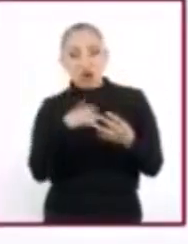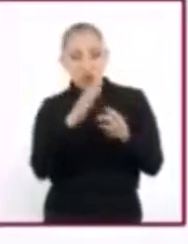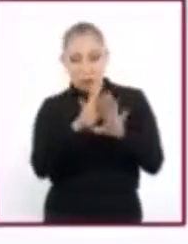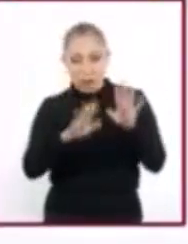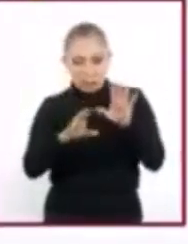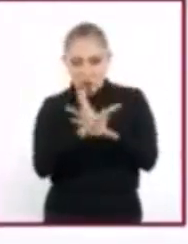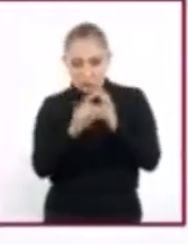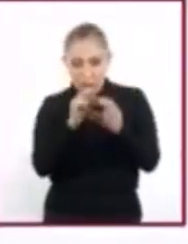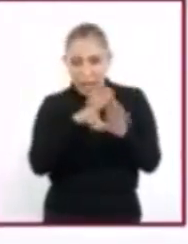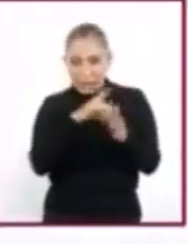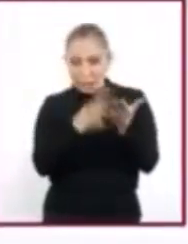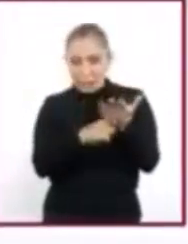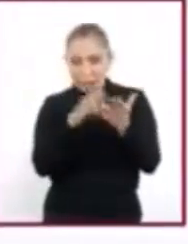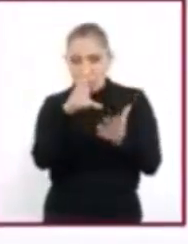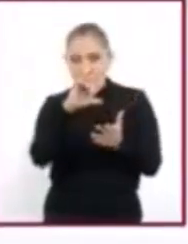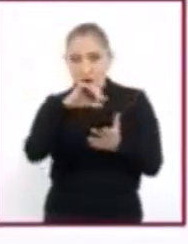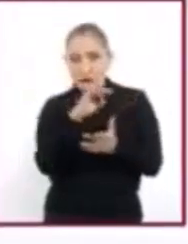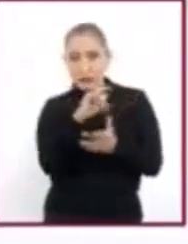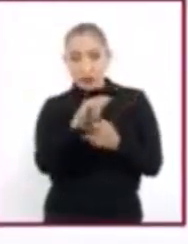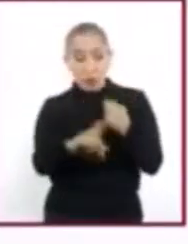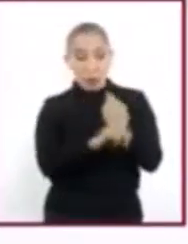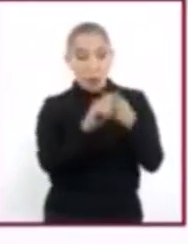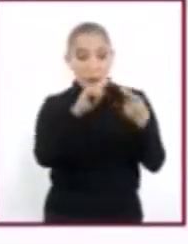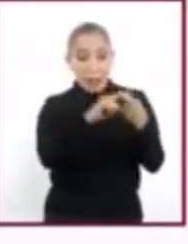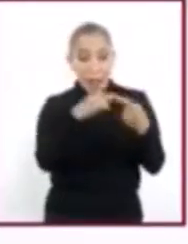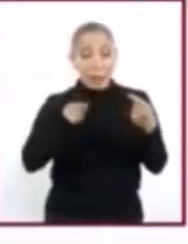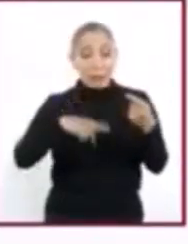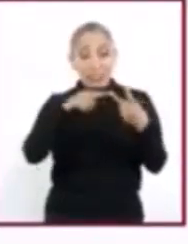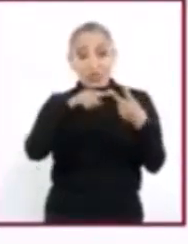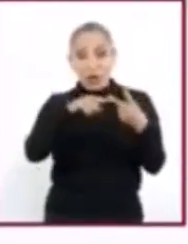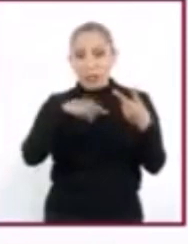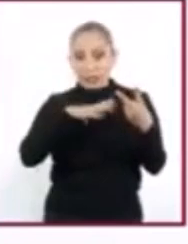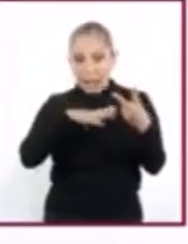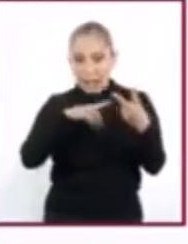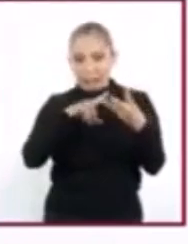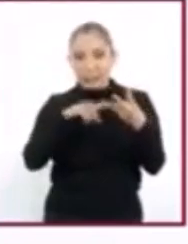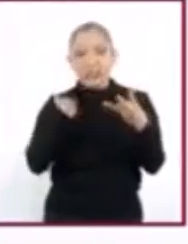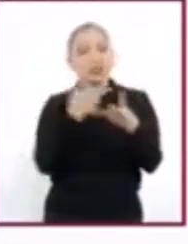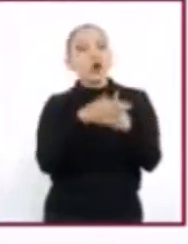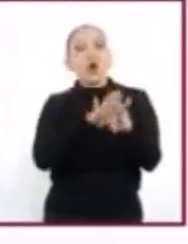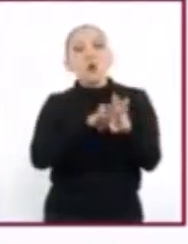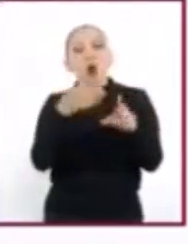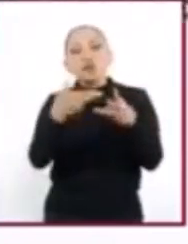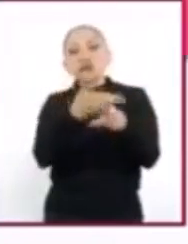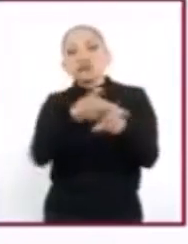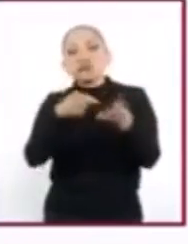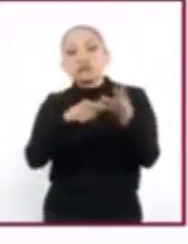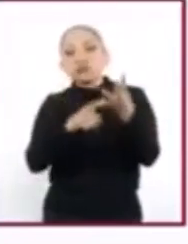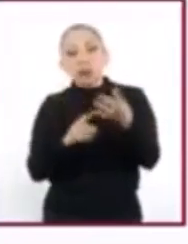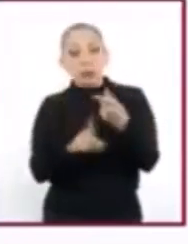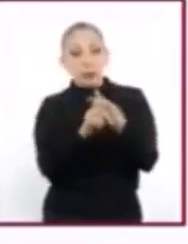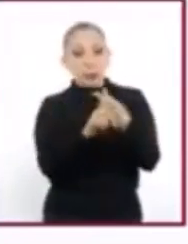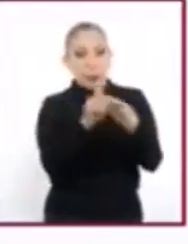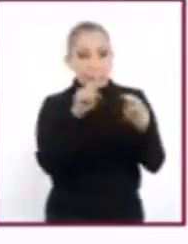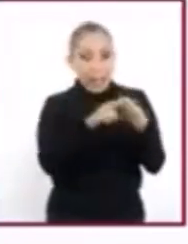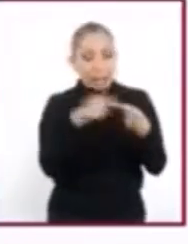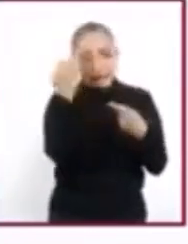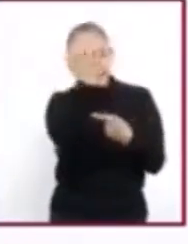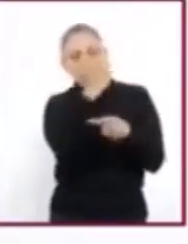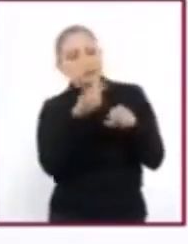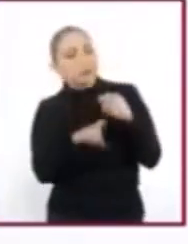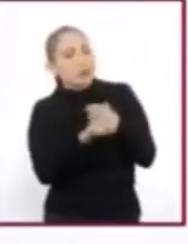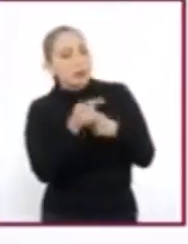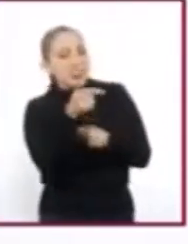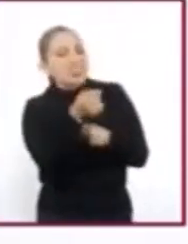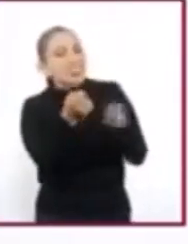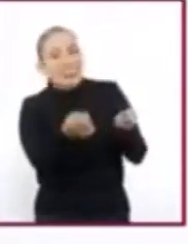básicos del conflicto son tres. El problema, las personas involucradas y el proceso. El problema. Analizar el problema